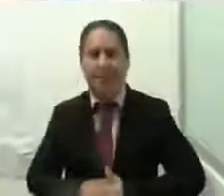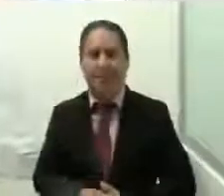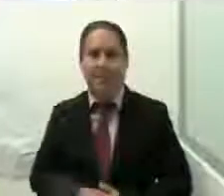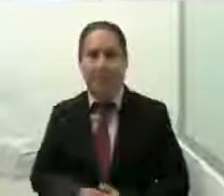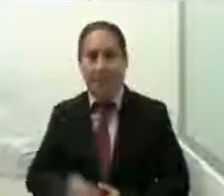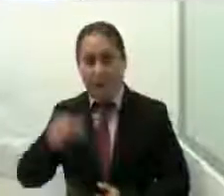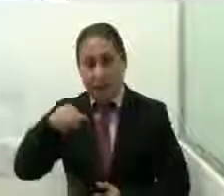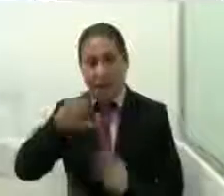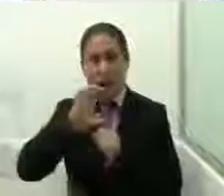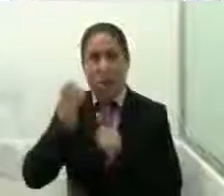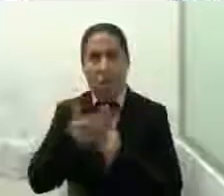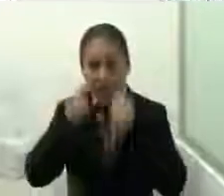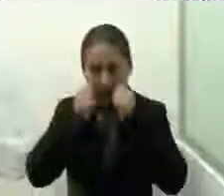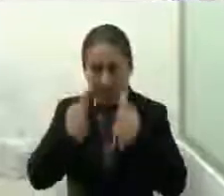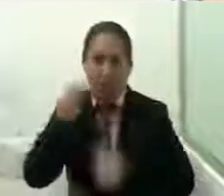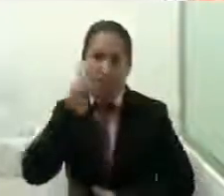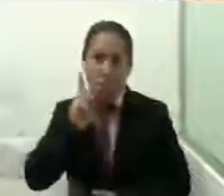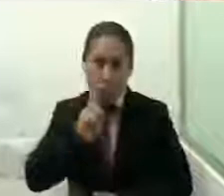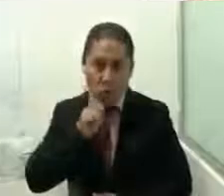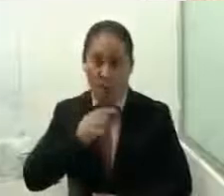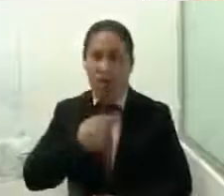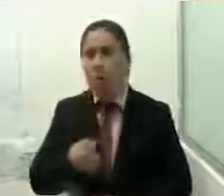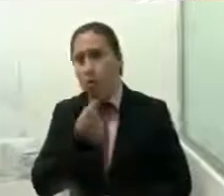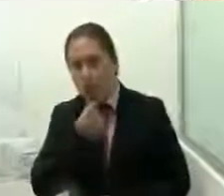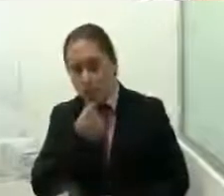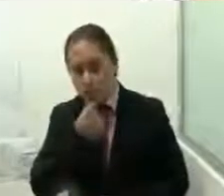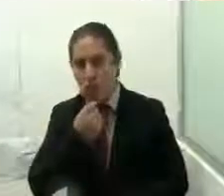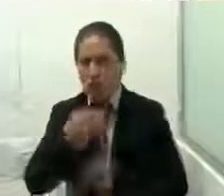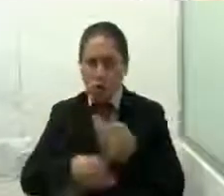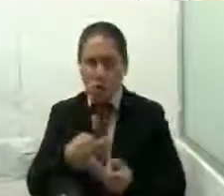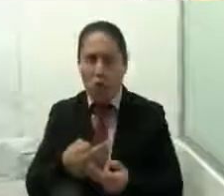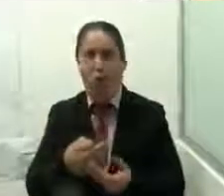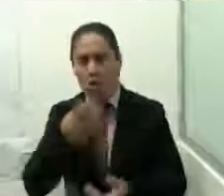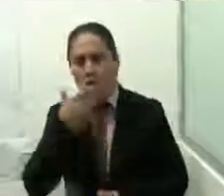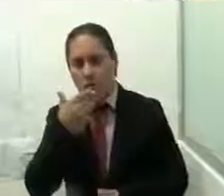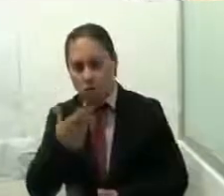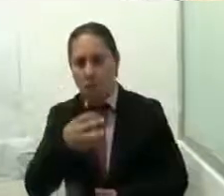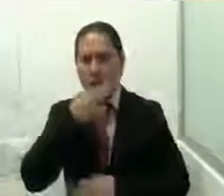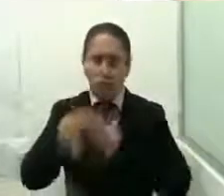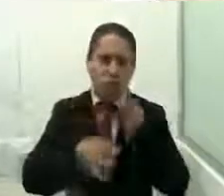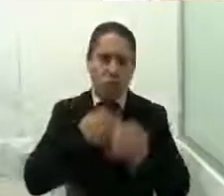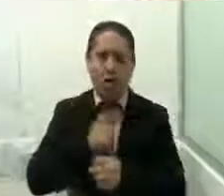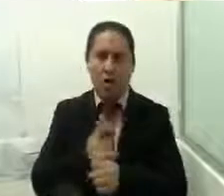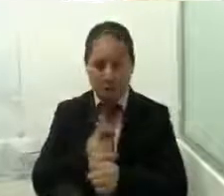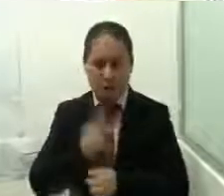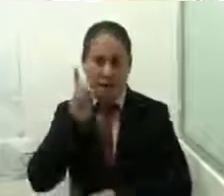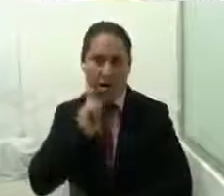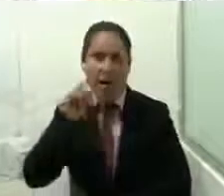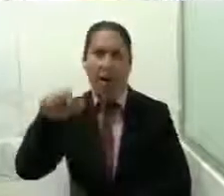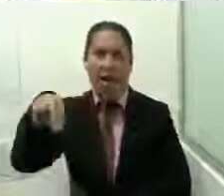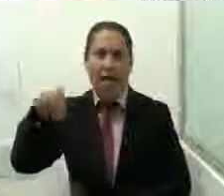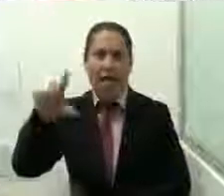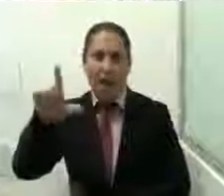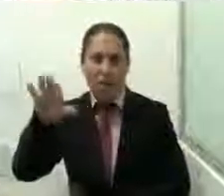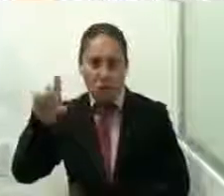comisión de atención a la mujer y a la niñez agradece la distinguida participación de la ciudadana licenciada Ana Luisa Rodríguez Gómez encargada